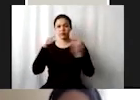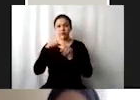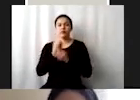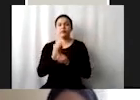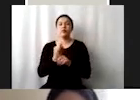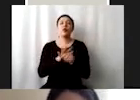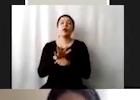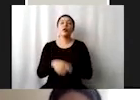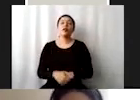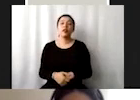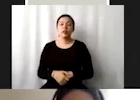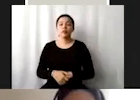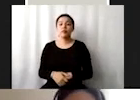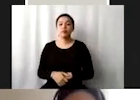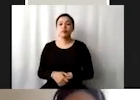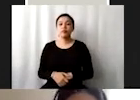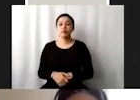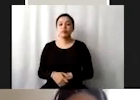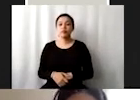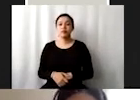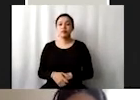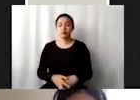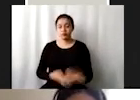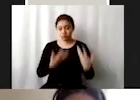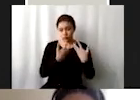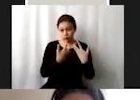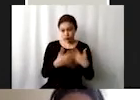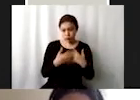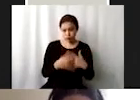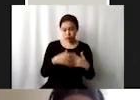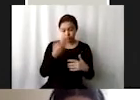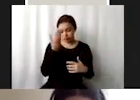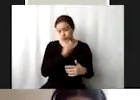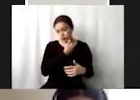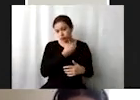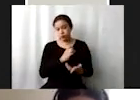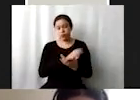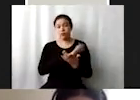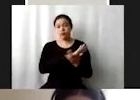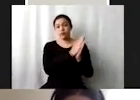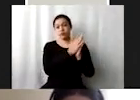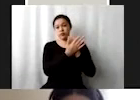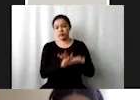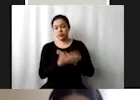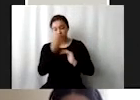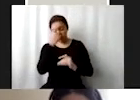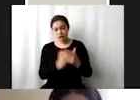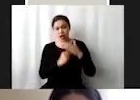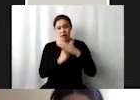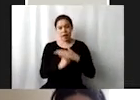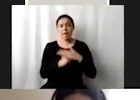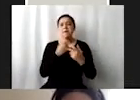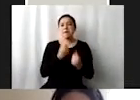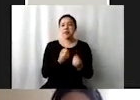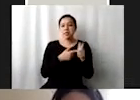que la industria sea capaz no solo de transformarse para ser sostenible sino que cree